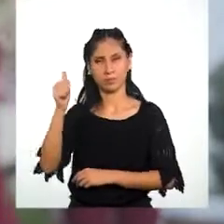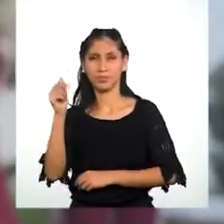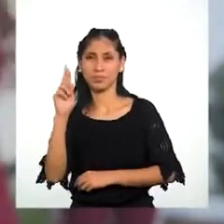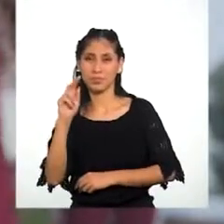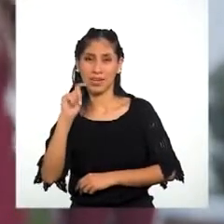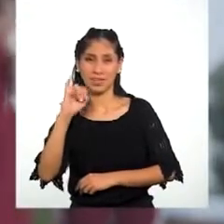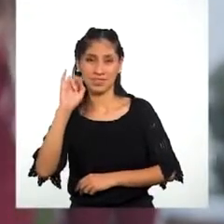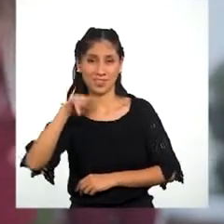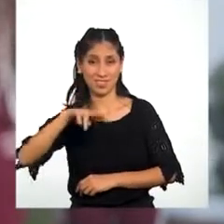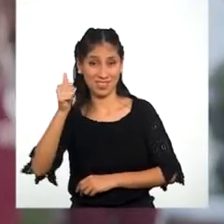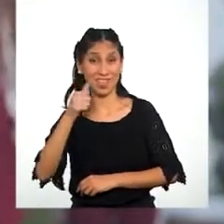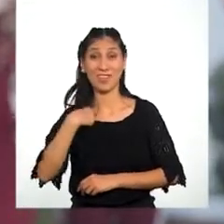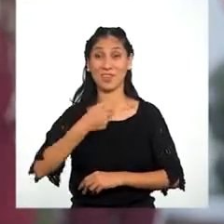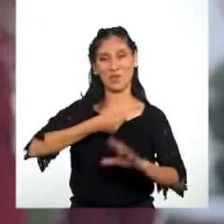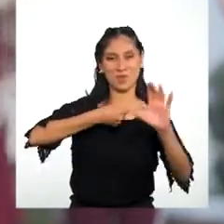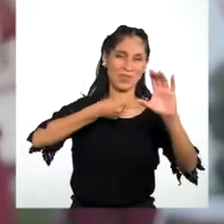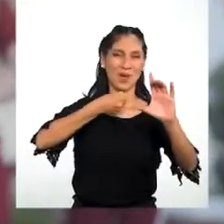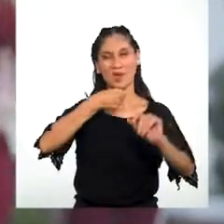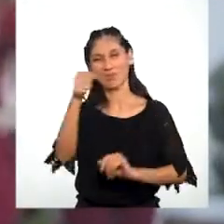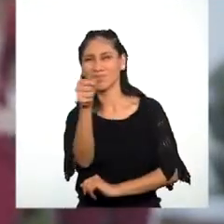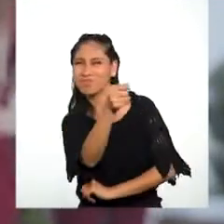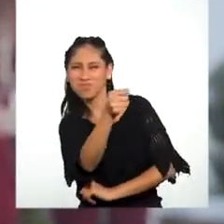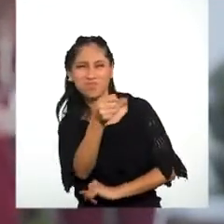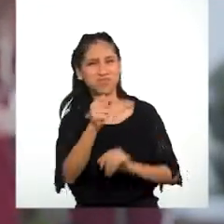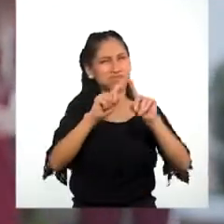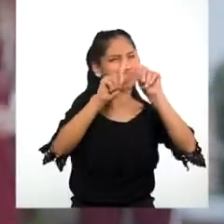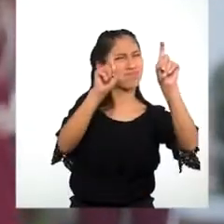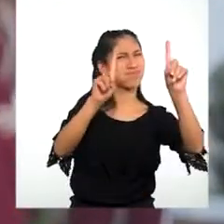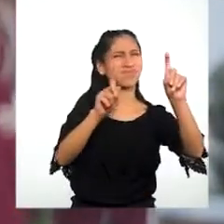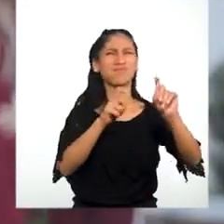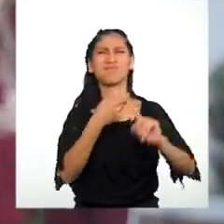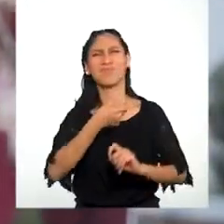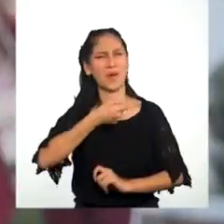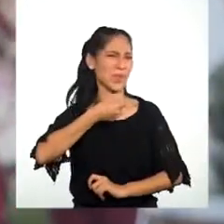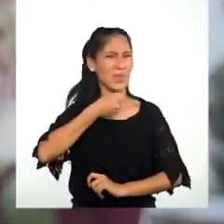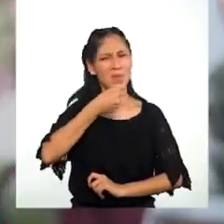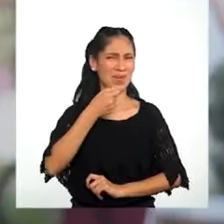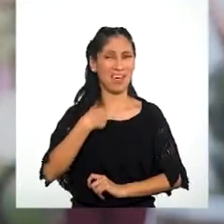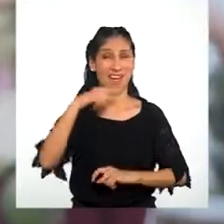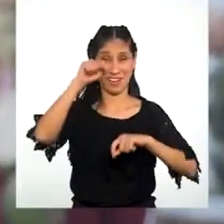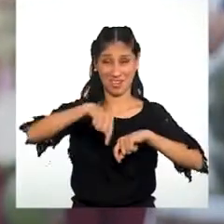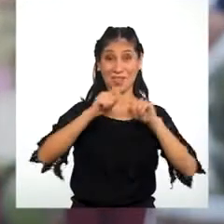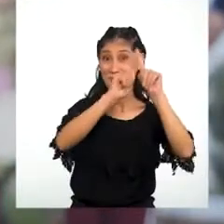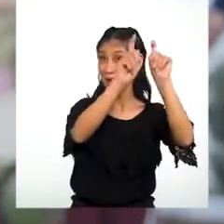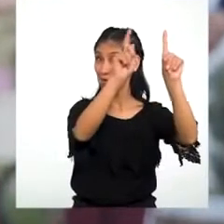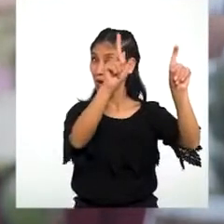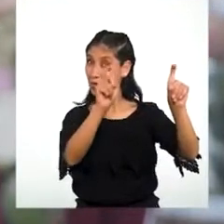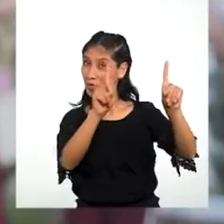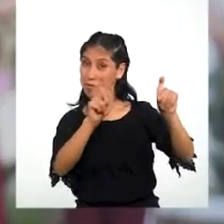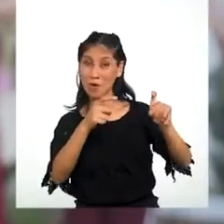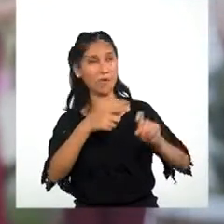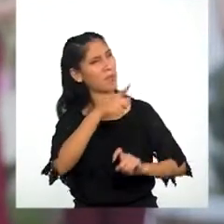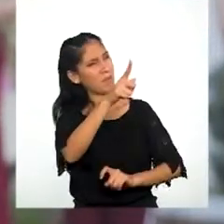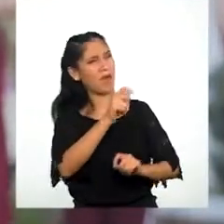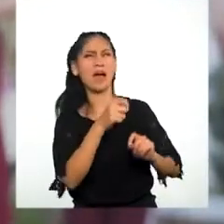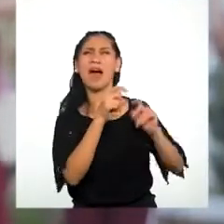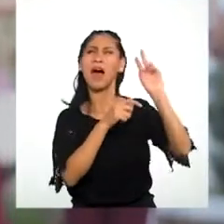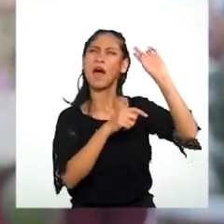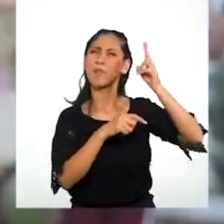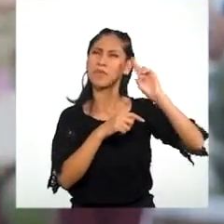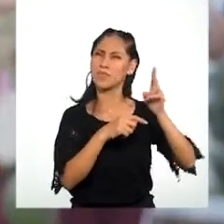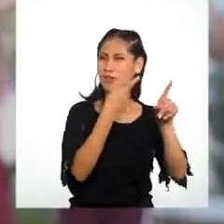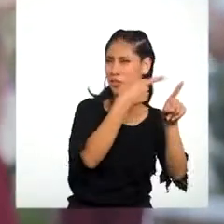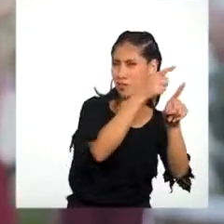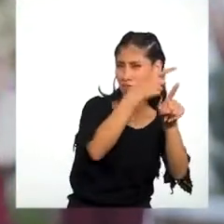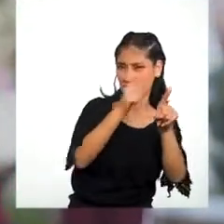reportera Amiguera Les voy a mostrar Unas super entrevistas Que realicé A maestras